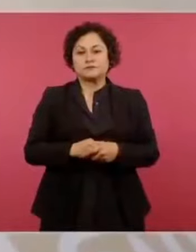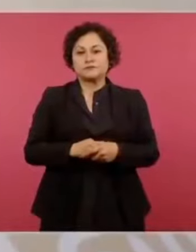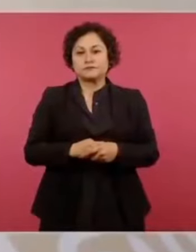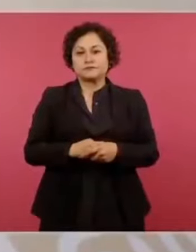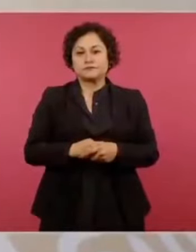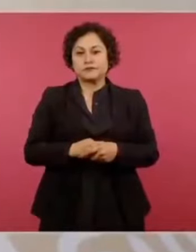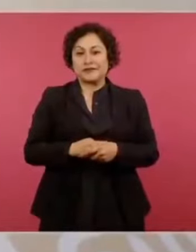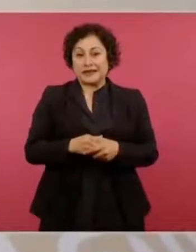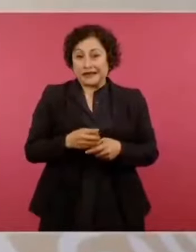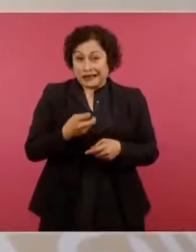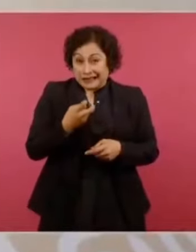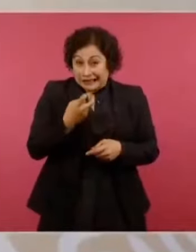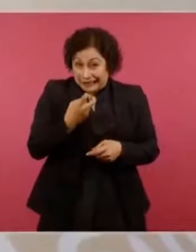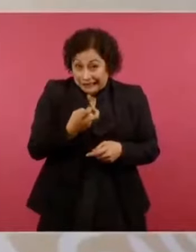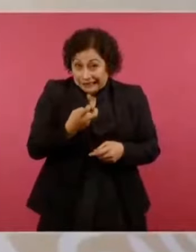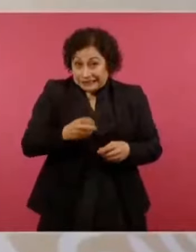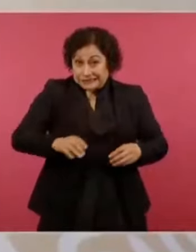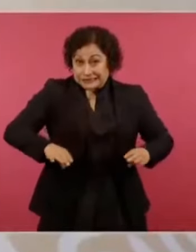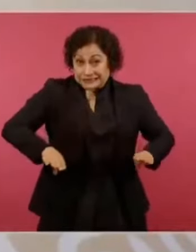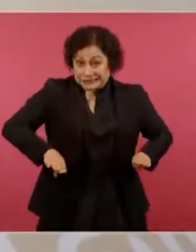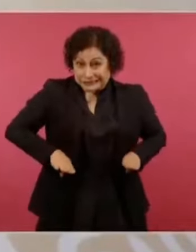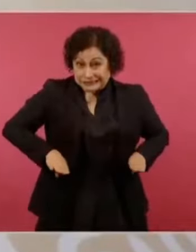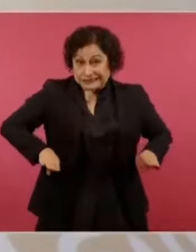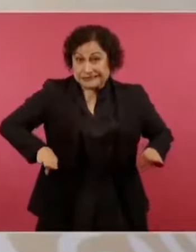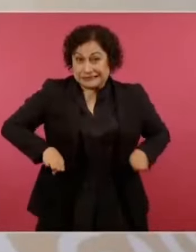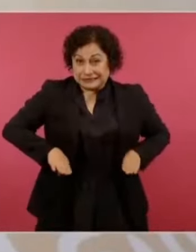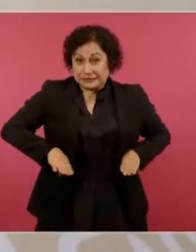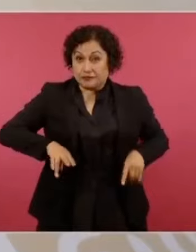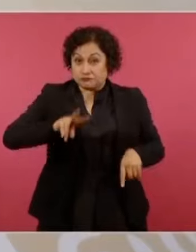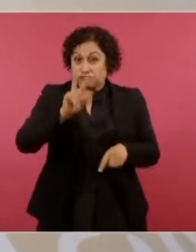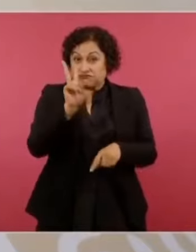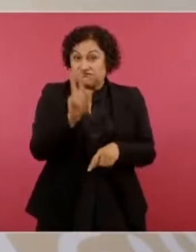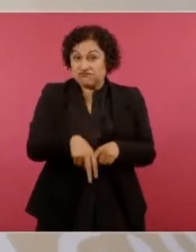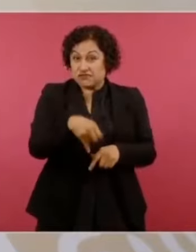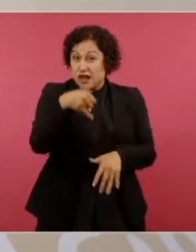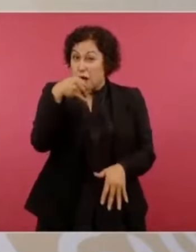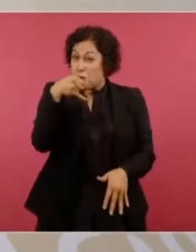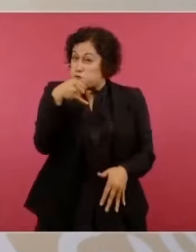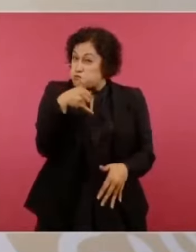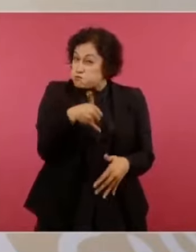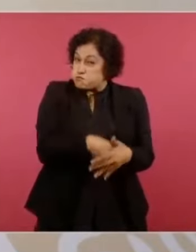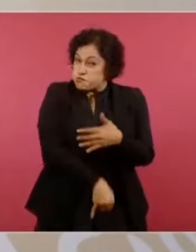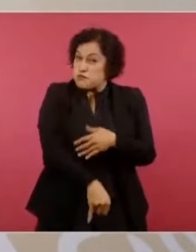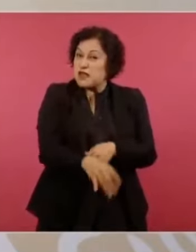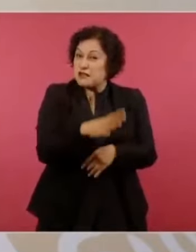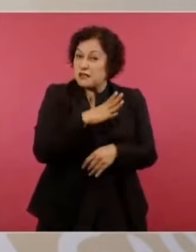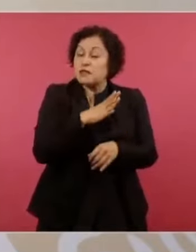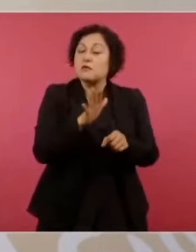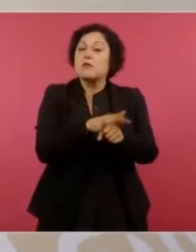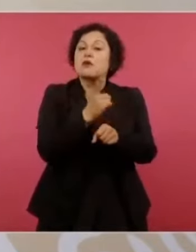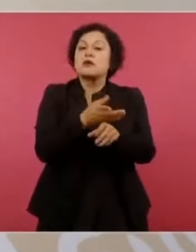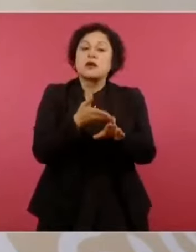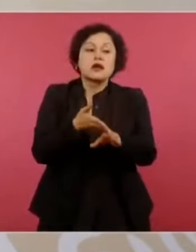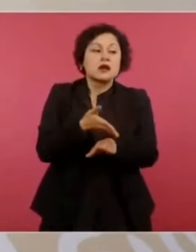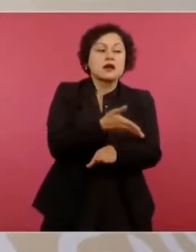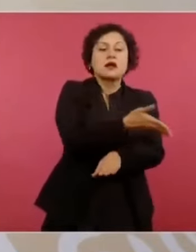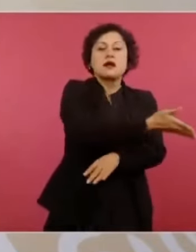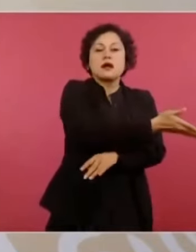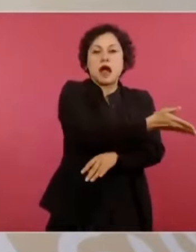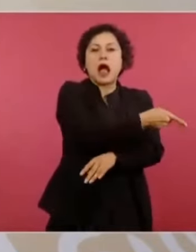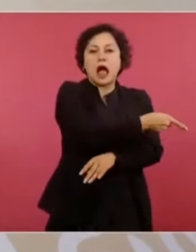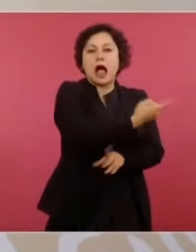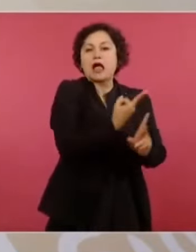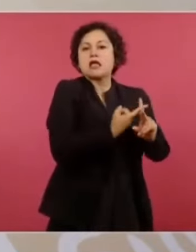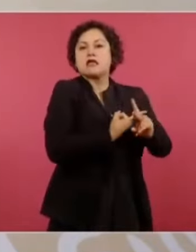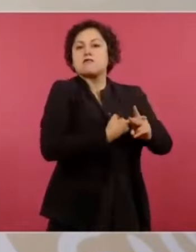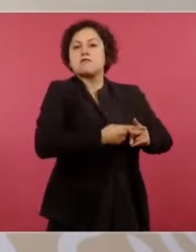construido ese régimen antidemocrático, que además como tarda mucho, 34 años, que no pudo la